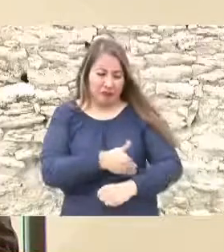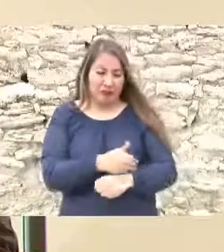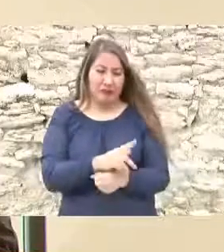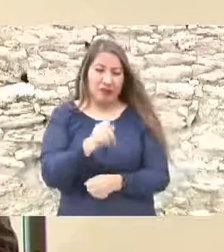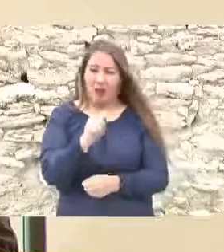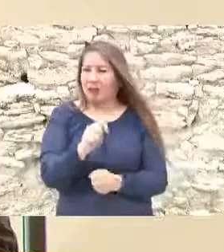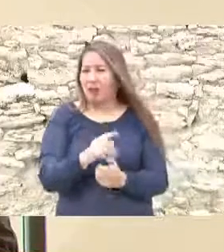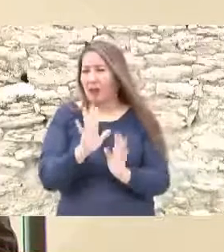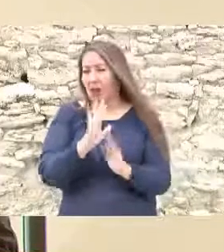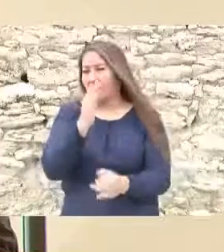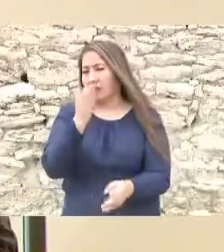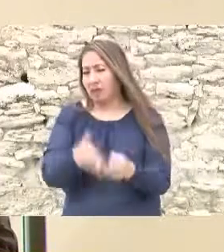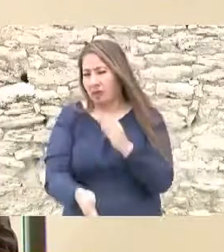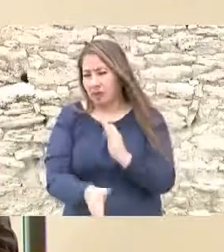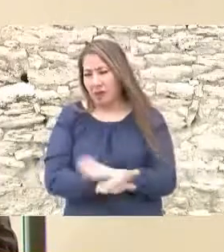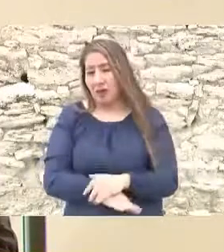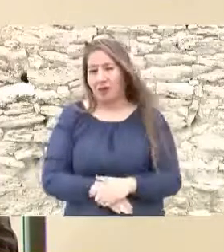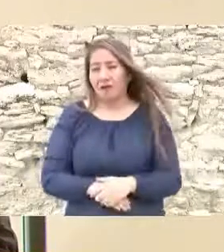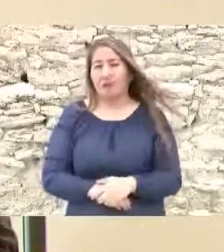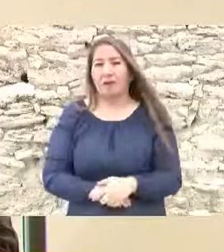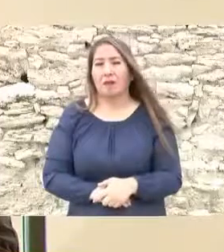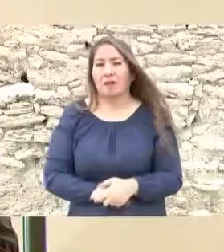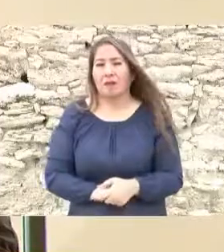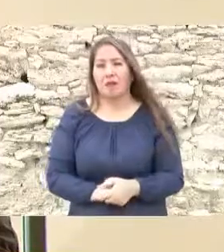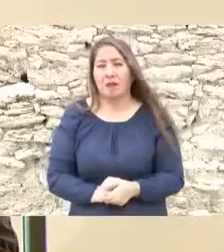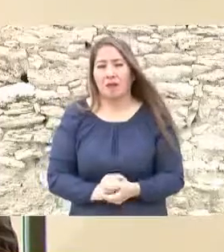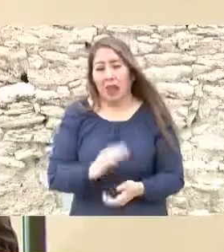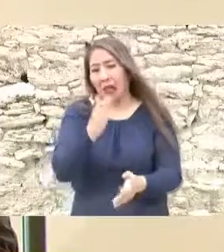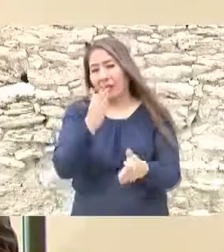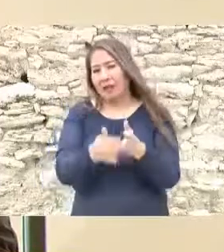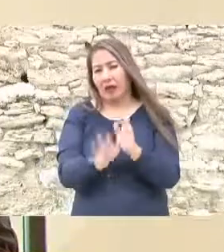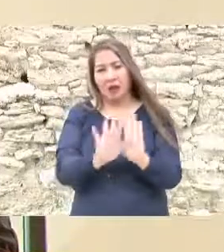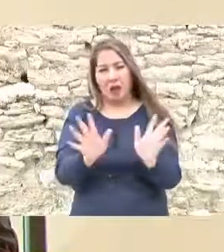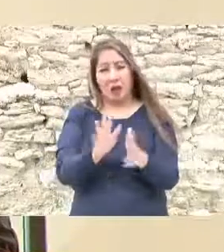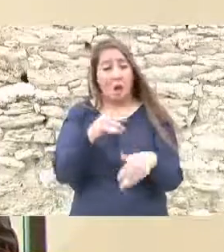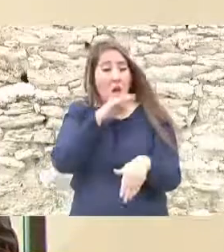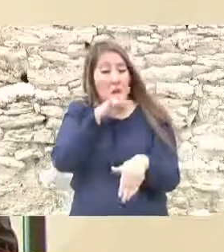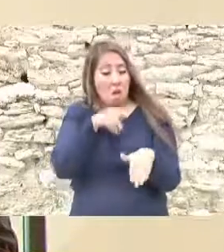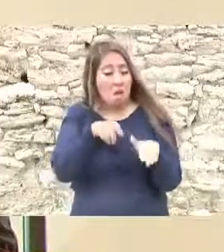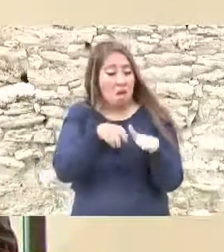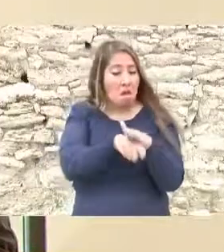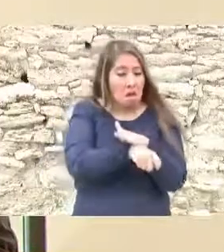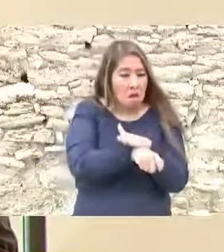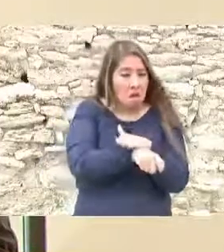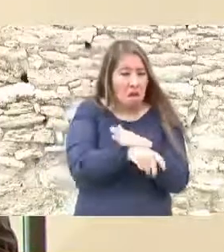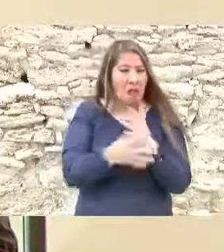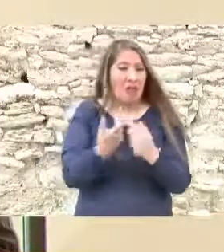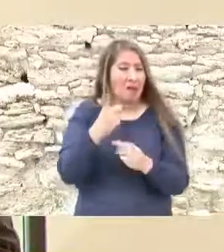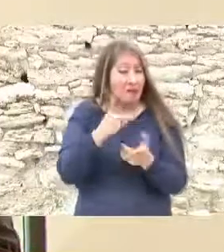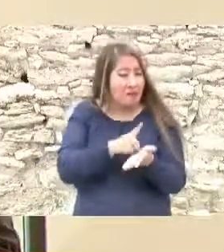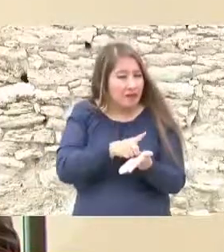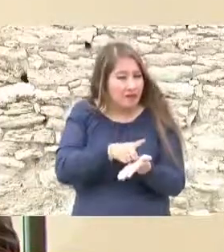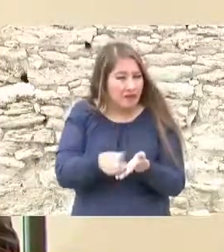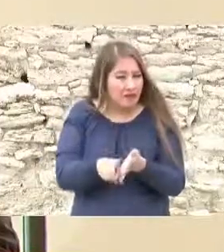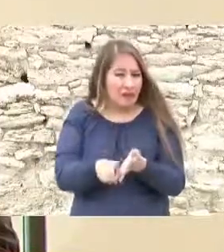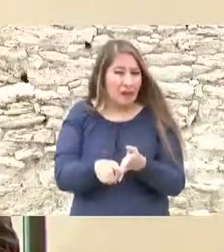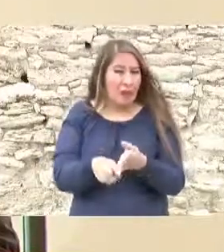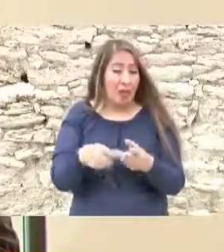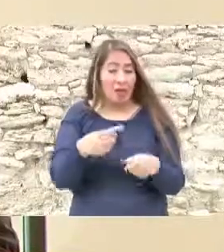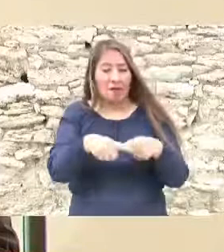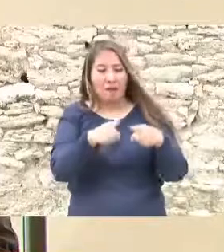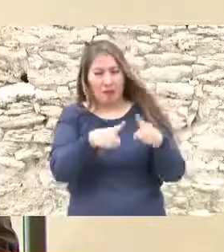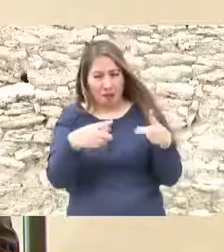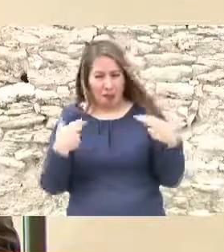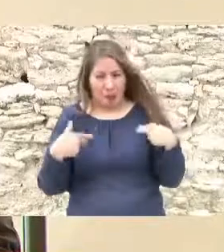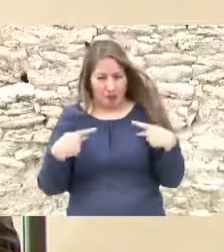poner fin a los privilegios, terminar con la corrupción que despoja de sus derechos a las y